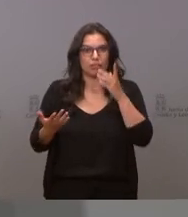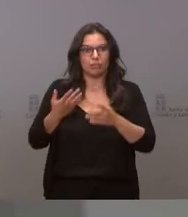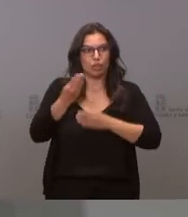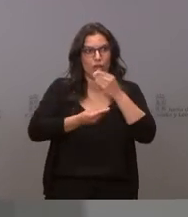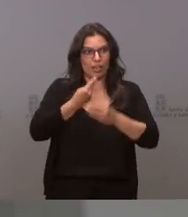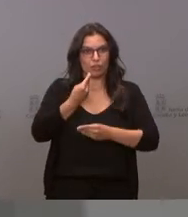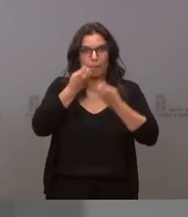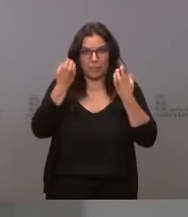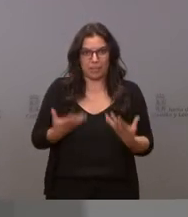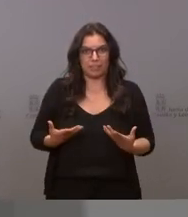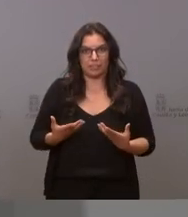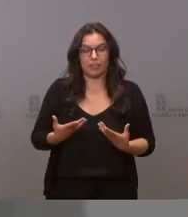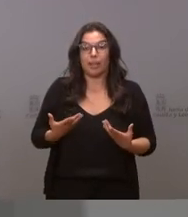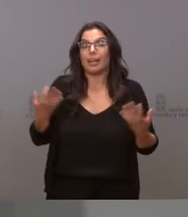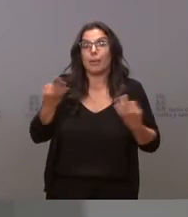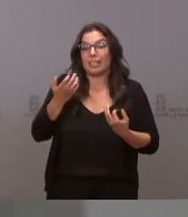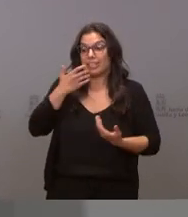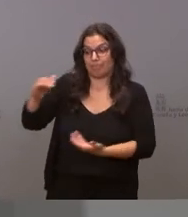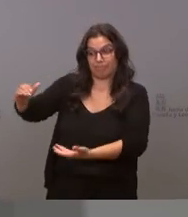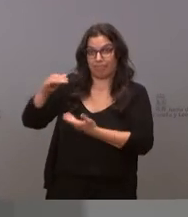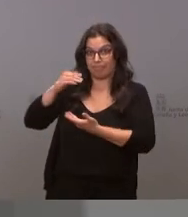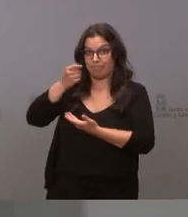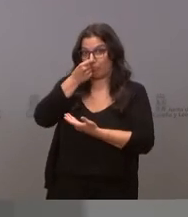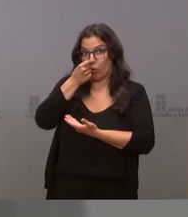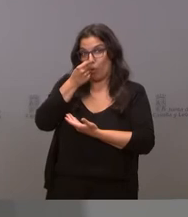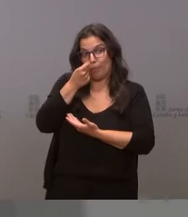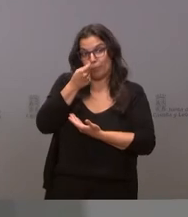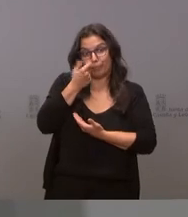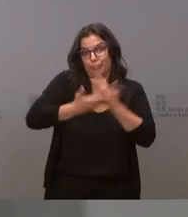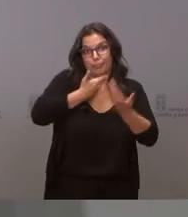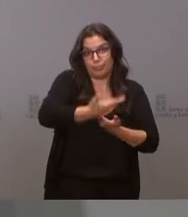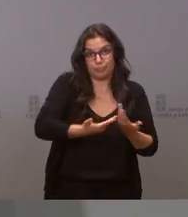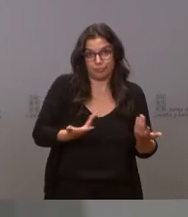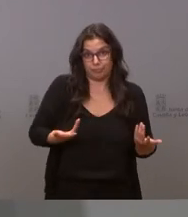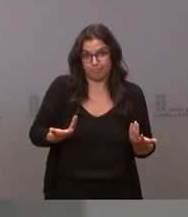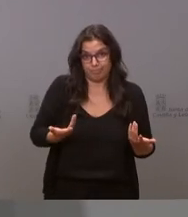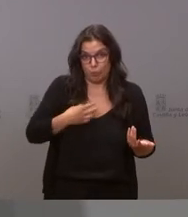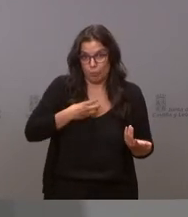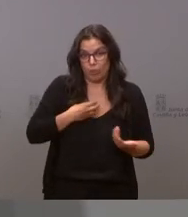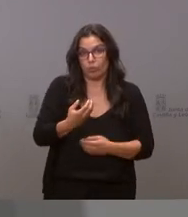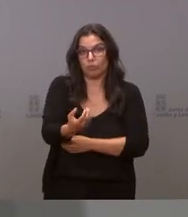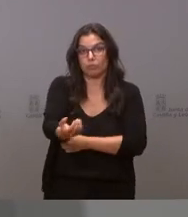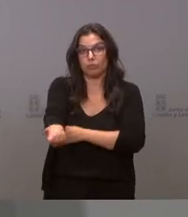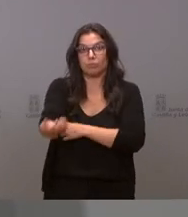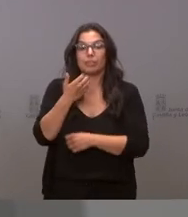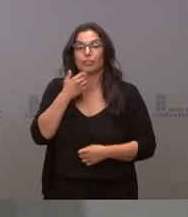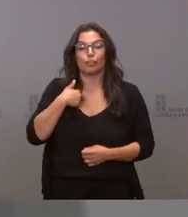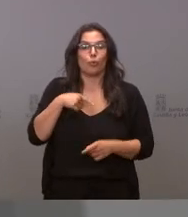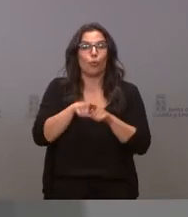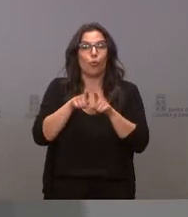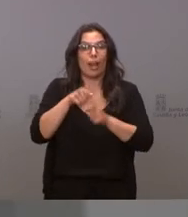lo único que ocurre es que si no tenemos dosis no podemos ponerlas yo no puedo correr si no me dan las zapatillas